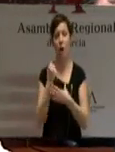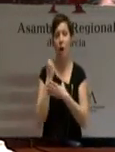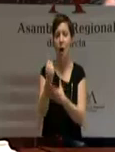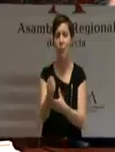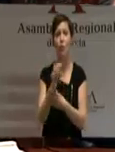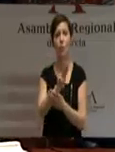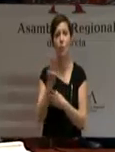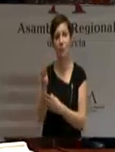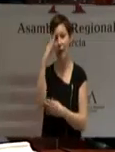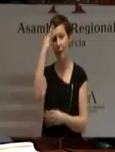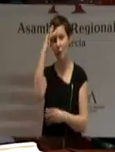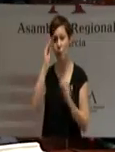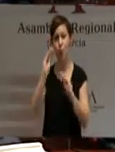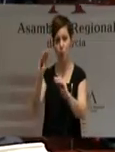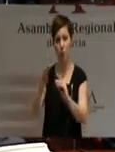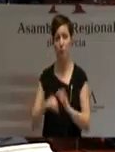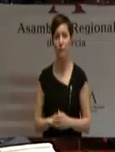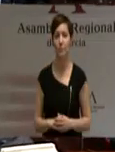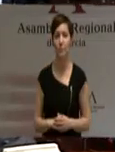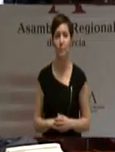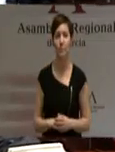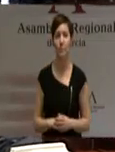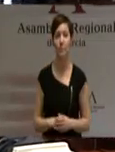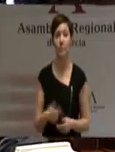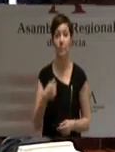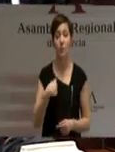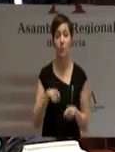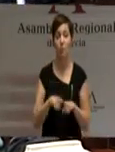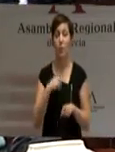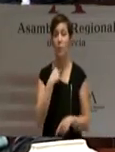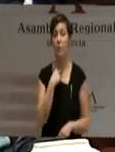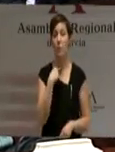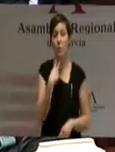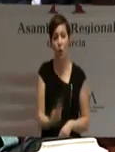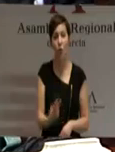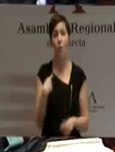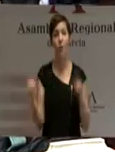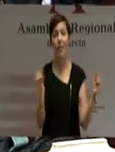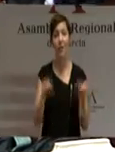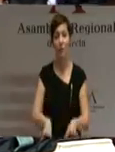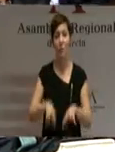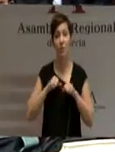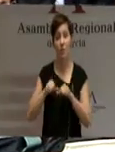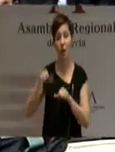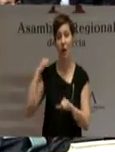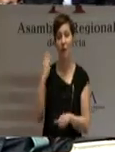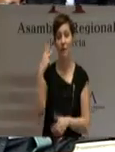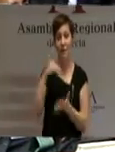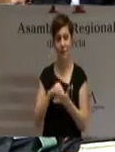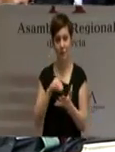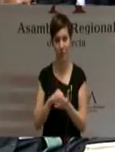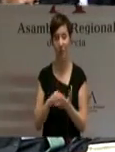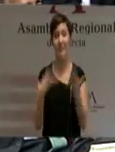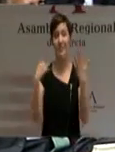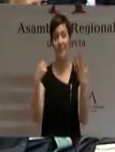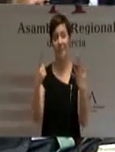el Partido Popular. He intervenido como portavoz en tres debates de investidura y seis debates del Estado de la